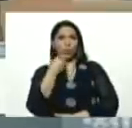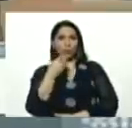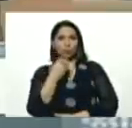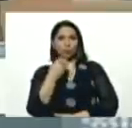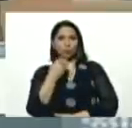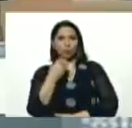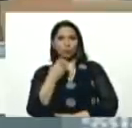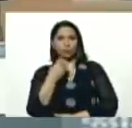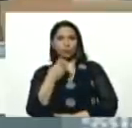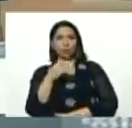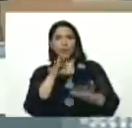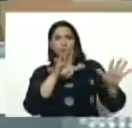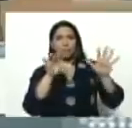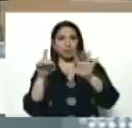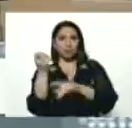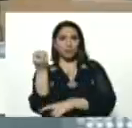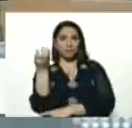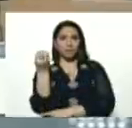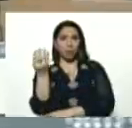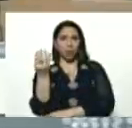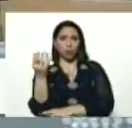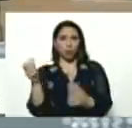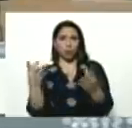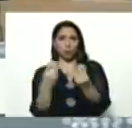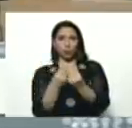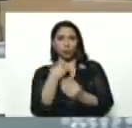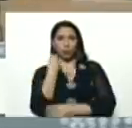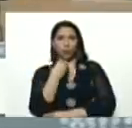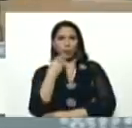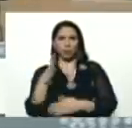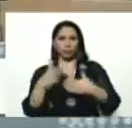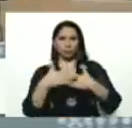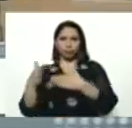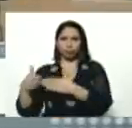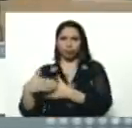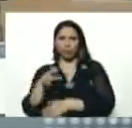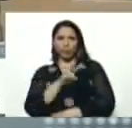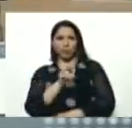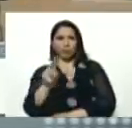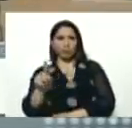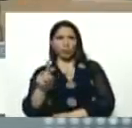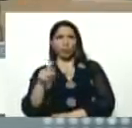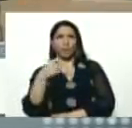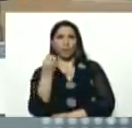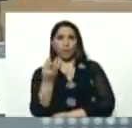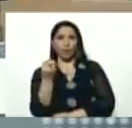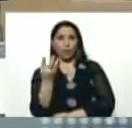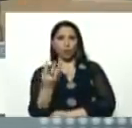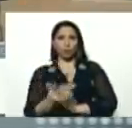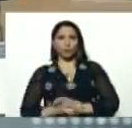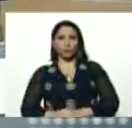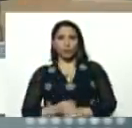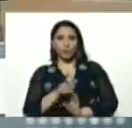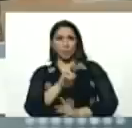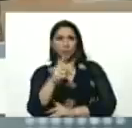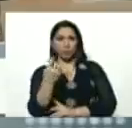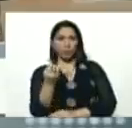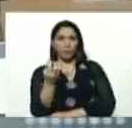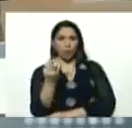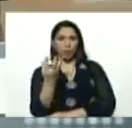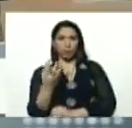foros, ya hemos 16 foros, presidente, pensamos cerrar un ciclo de 21, de 21 foros, 21 foros,